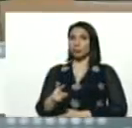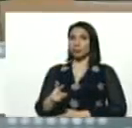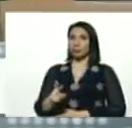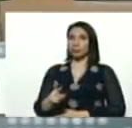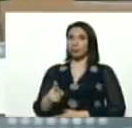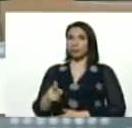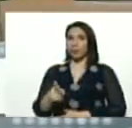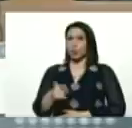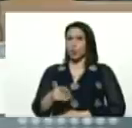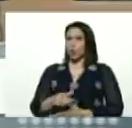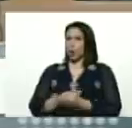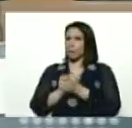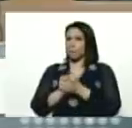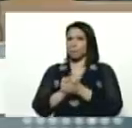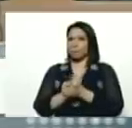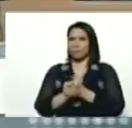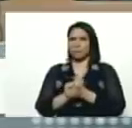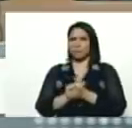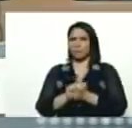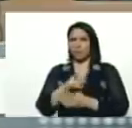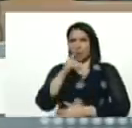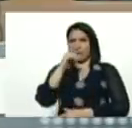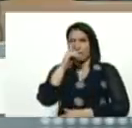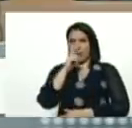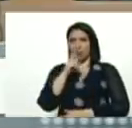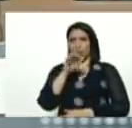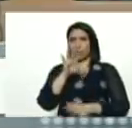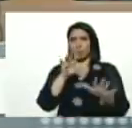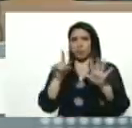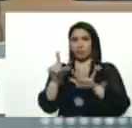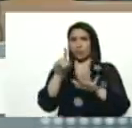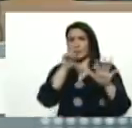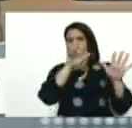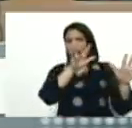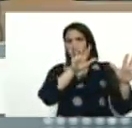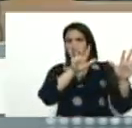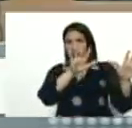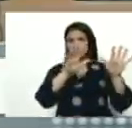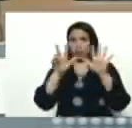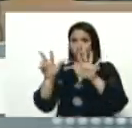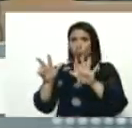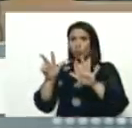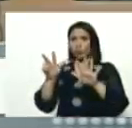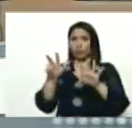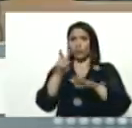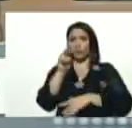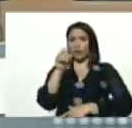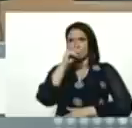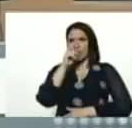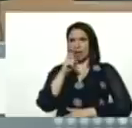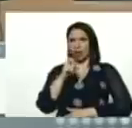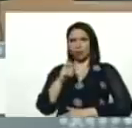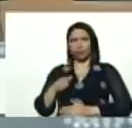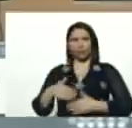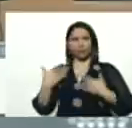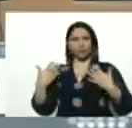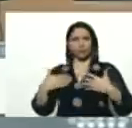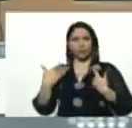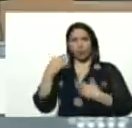muchachos de 16 años, 18, 20, Dios mío, que conciencia, que alegría, que fuerza, que liderazgo,